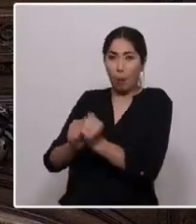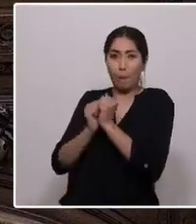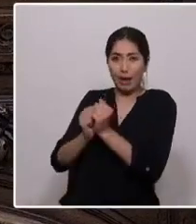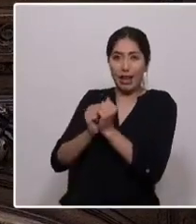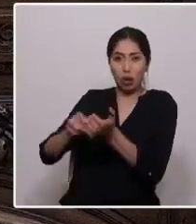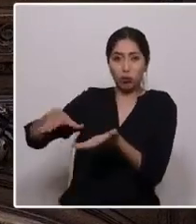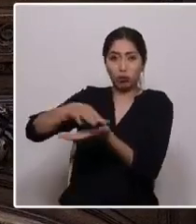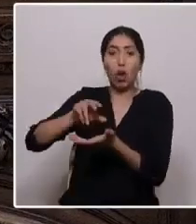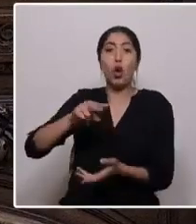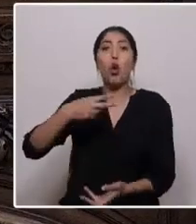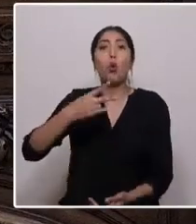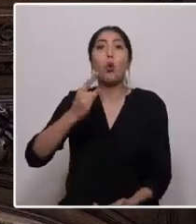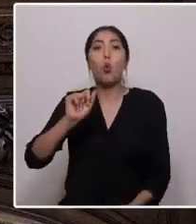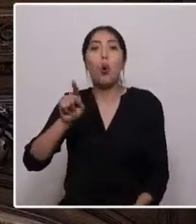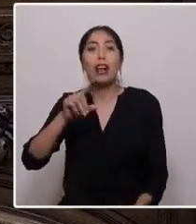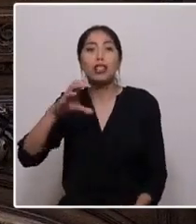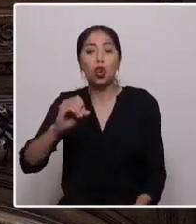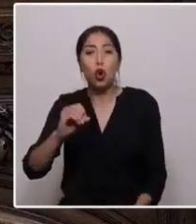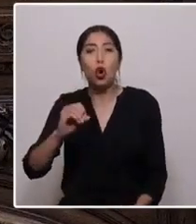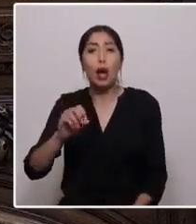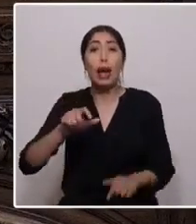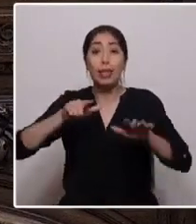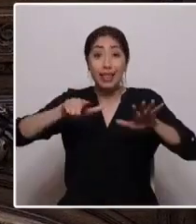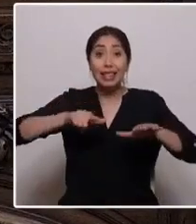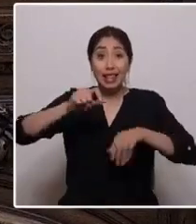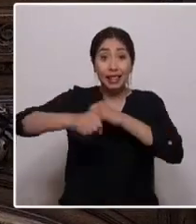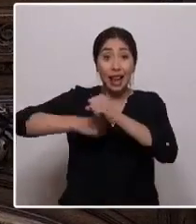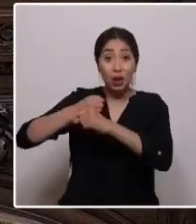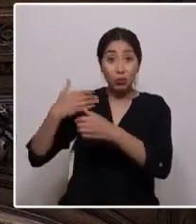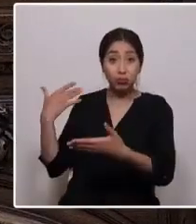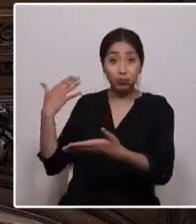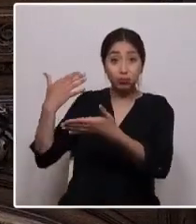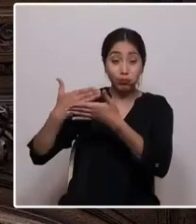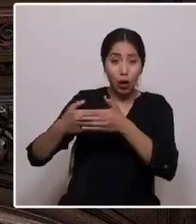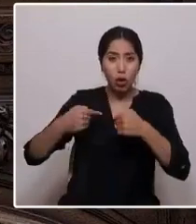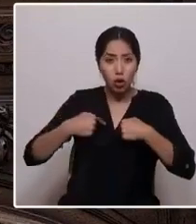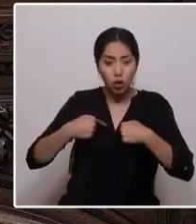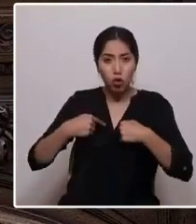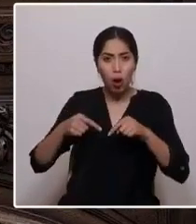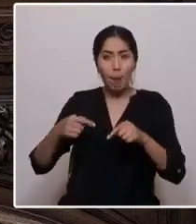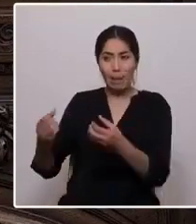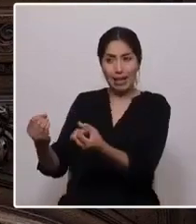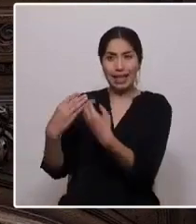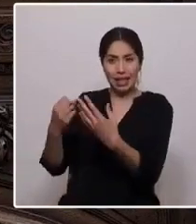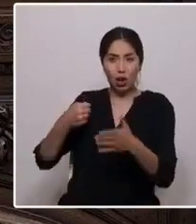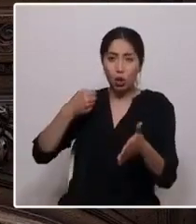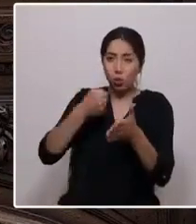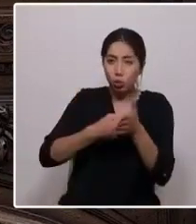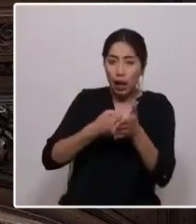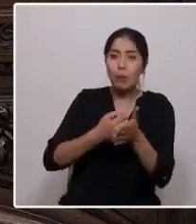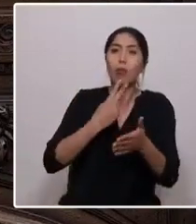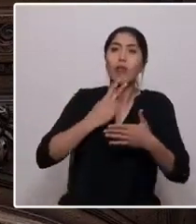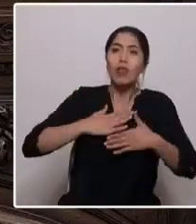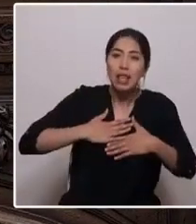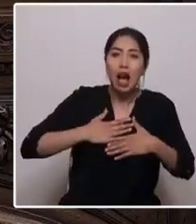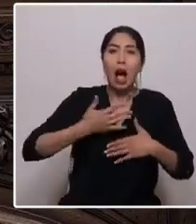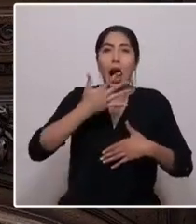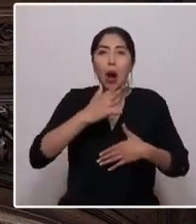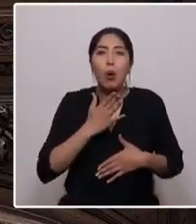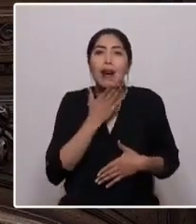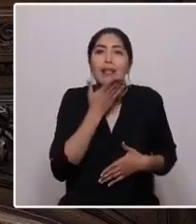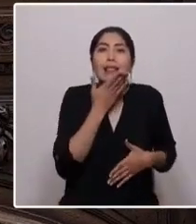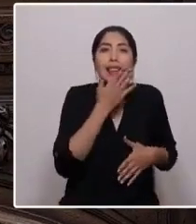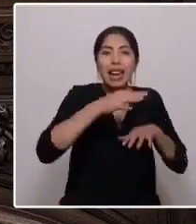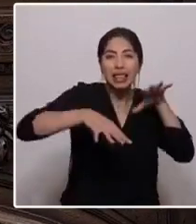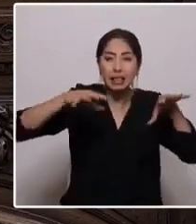Huasco, quienes hace 17 años me acogieron como una más y me enseñaron a luchar por la vida, el agua y los glaciares. Traigo la